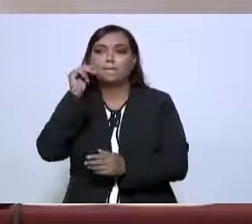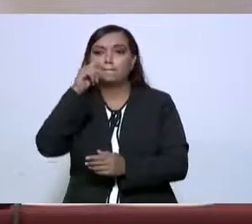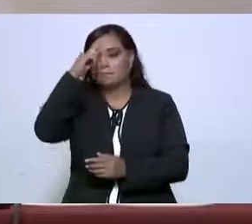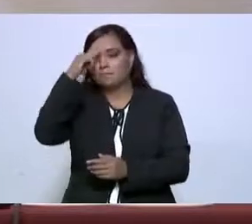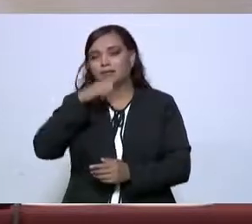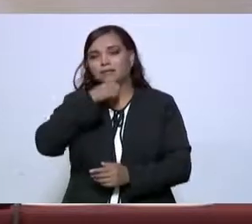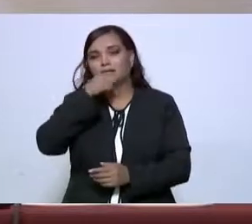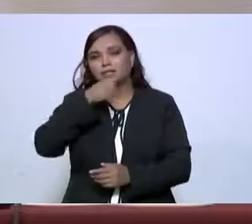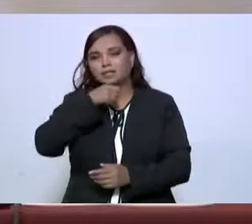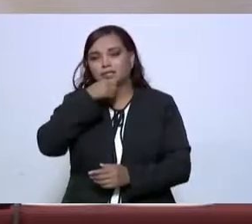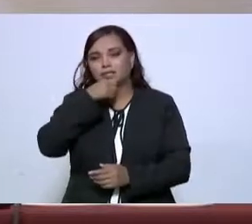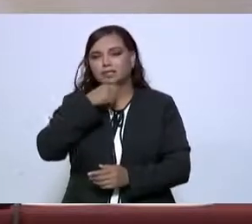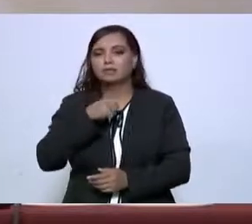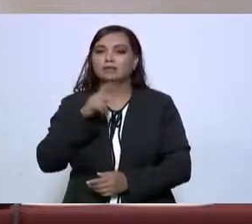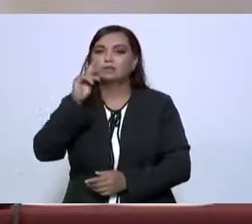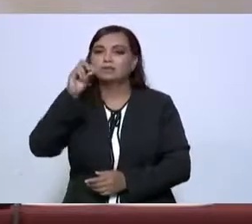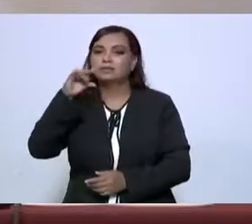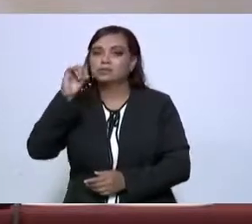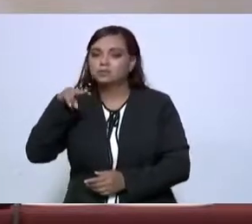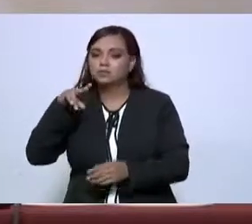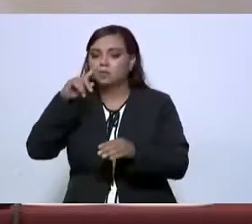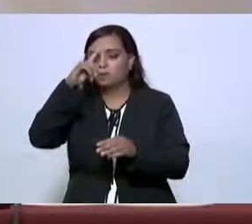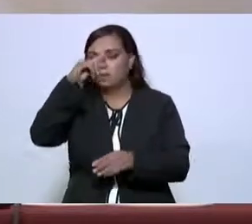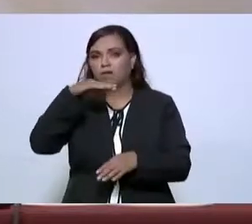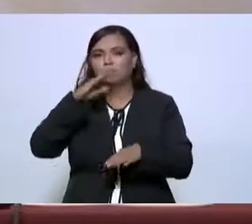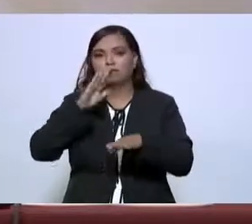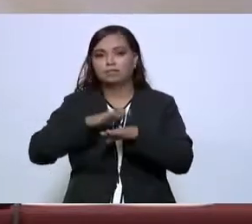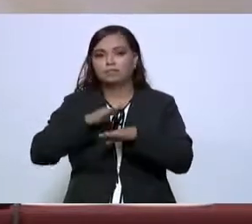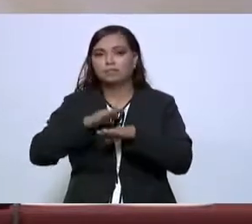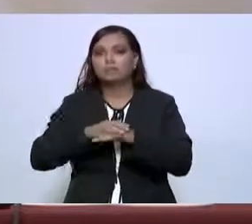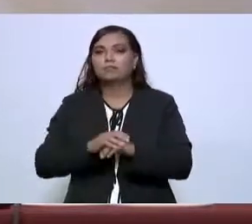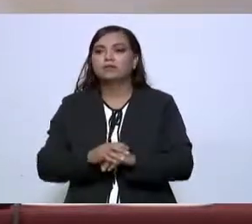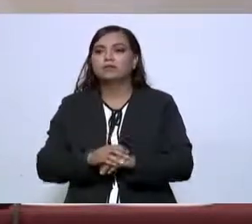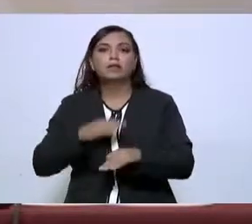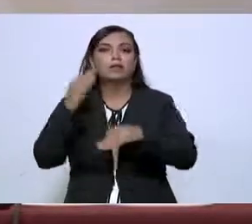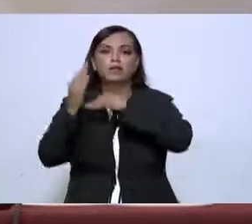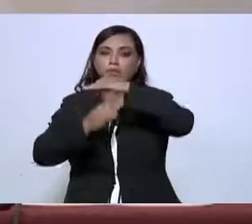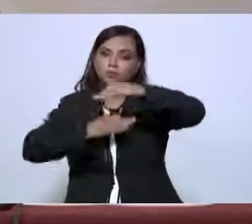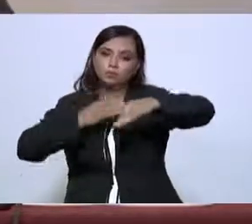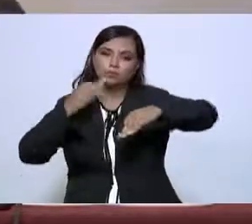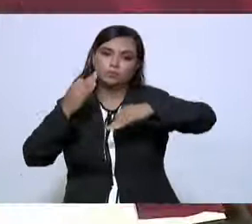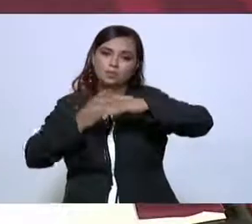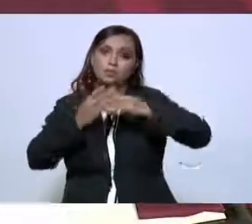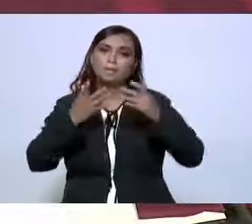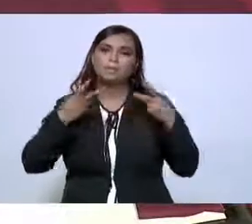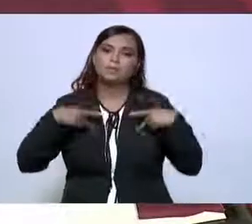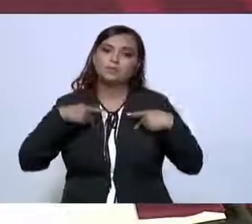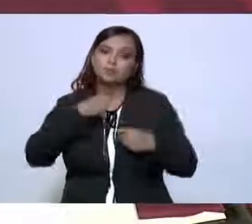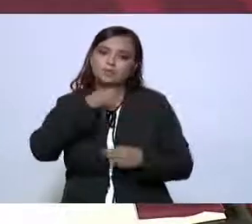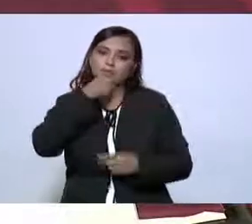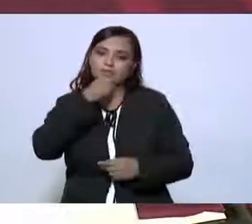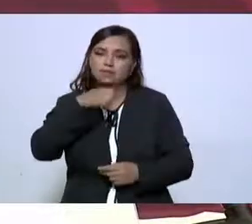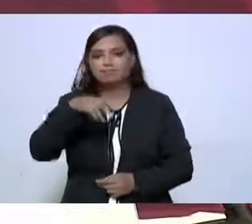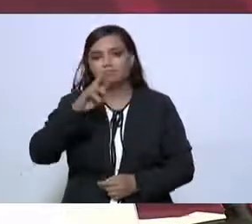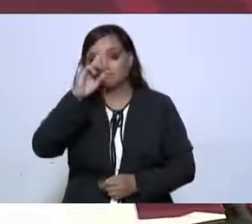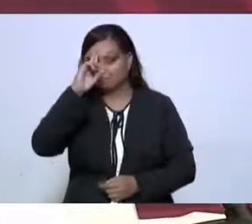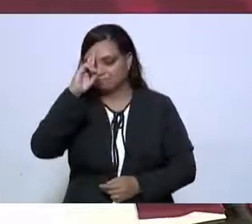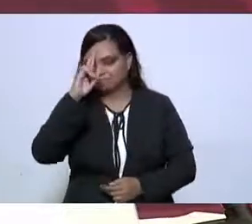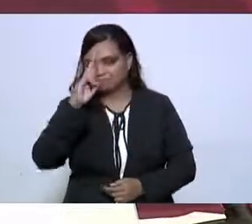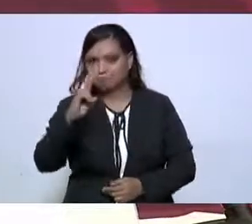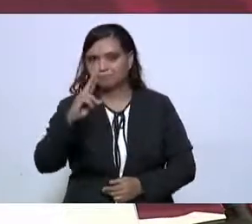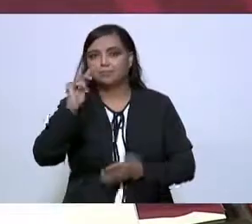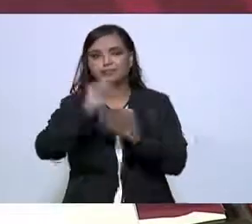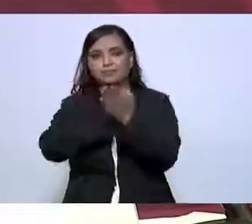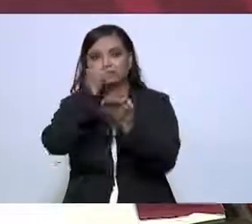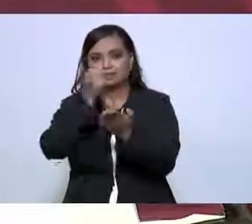adultos mayores, a todos los ancianos respetables de